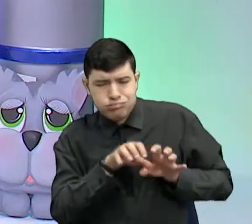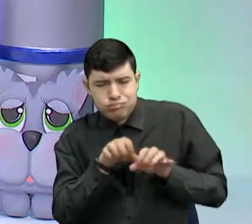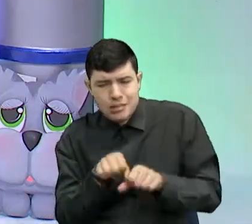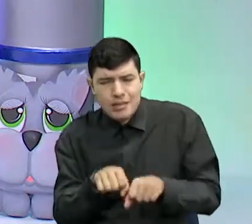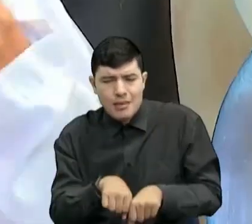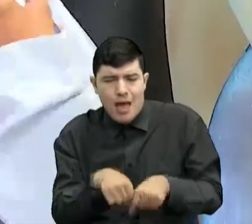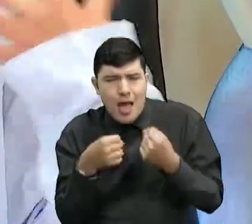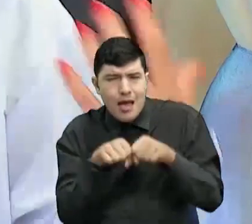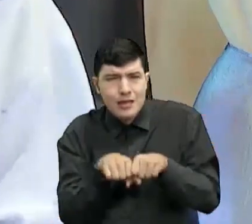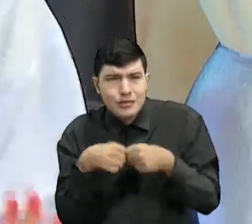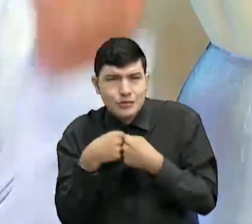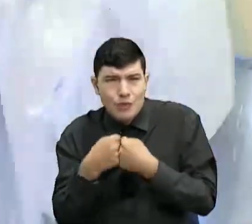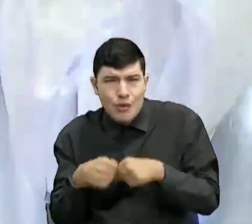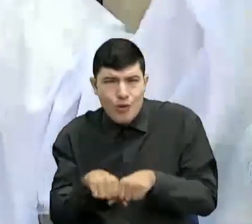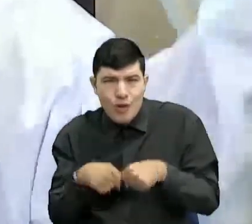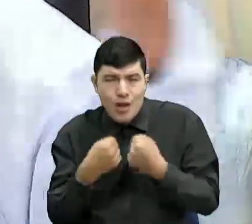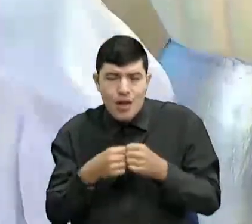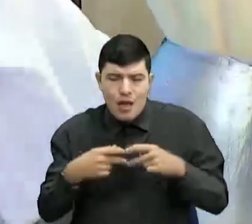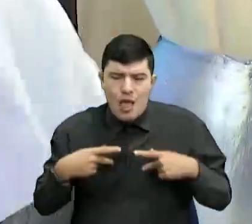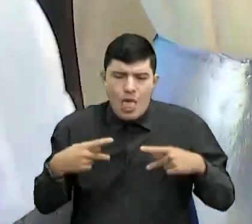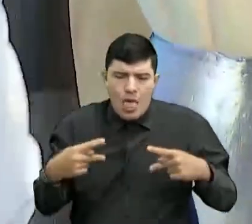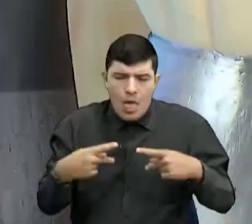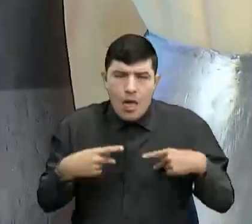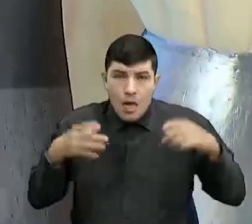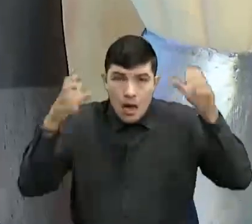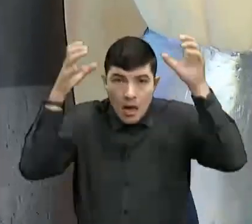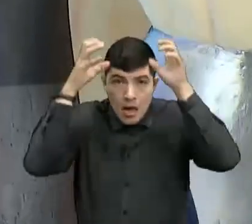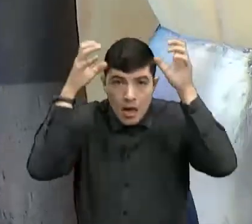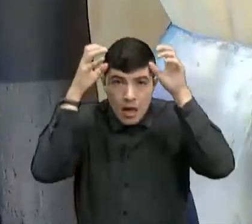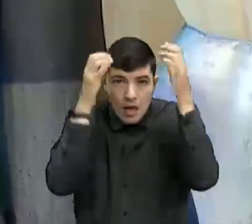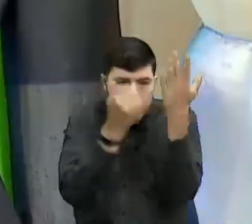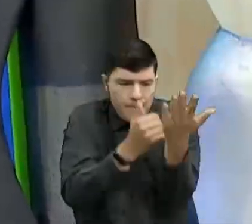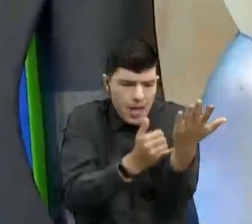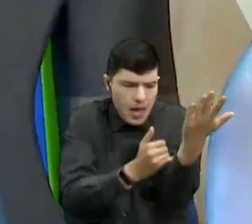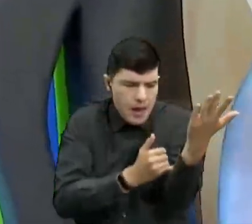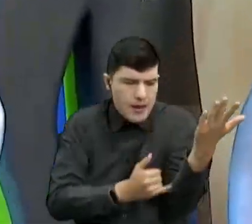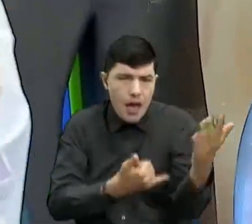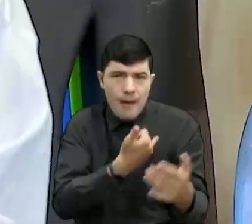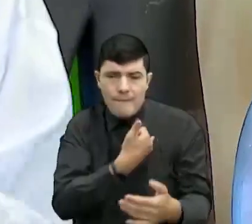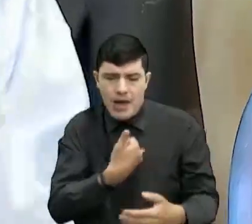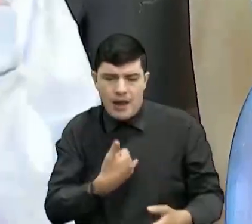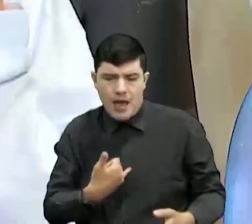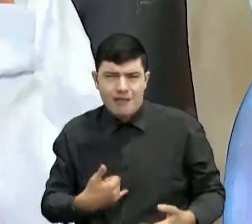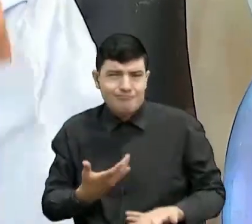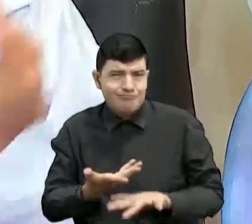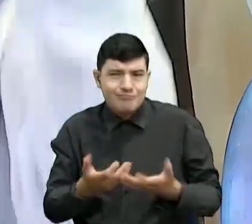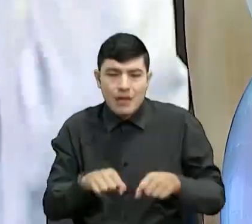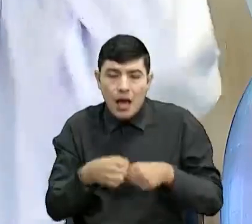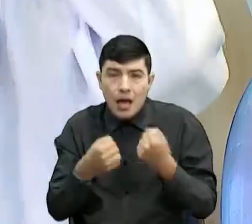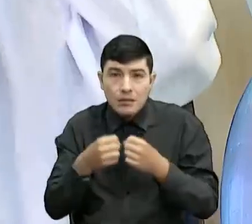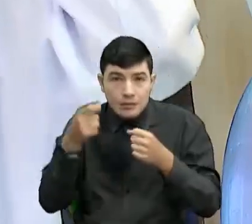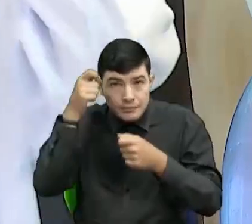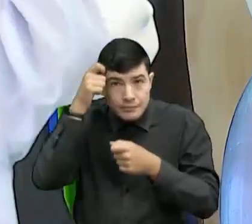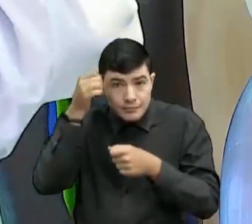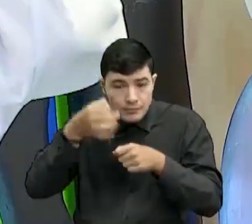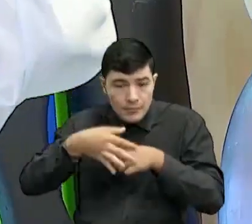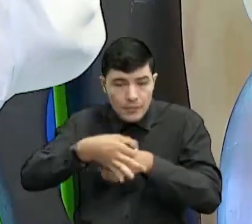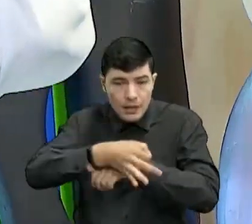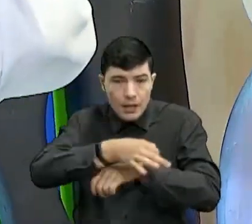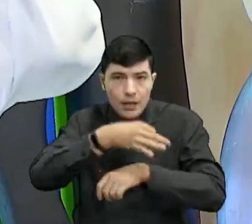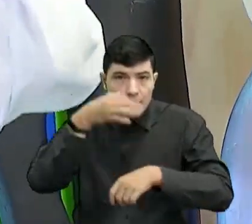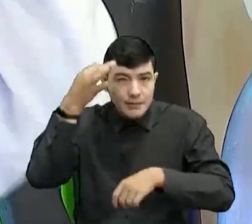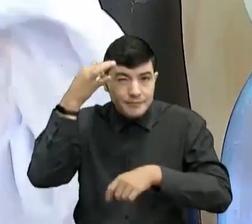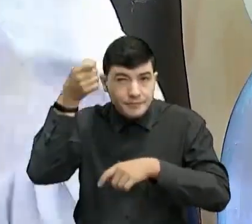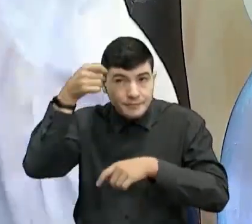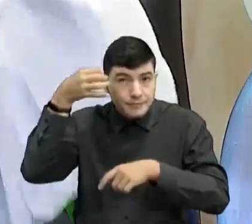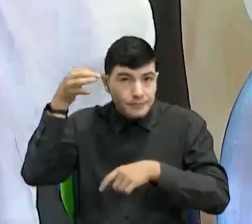sistema, los pulmones, el cerebro, las venas, las arterias. Todo se nos destruye, hasta las neuronas. Y miren, no van a poder